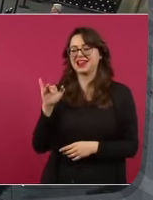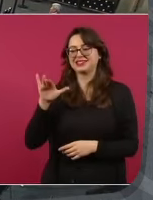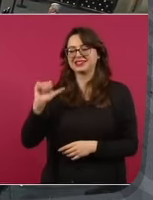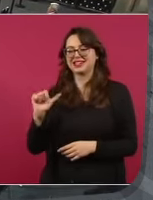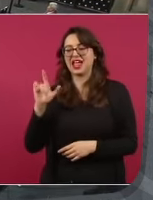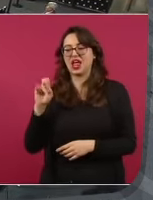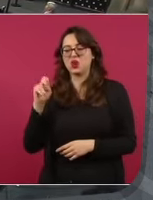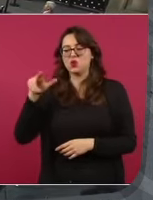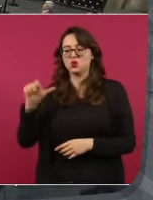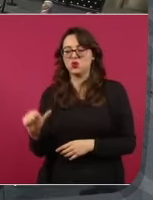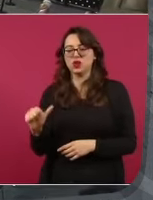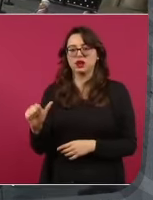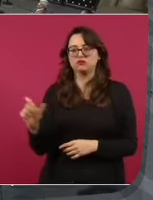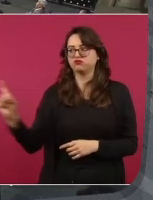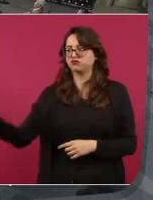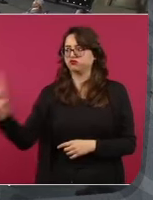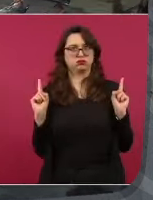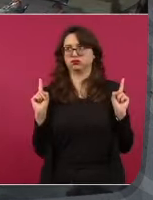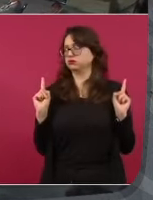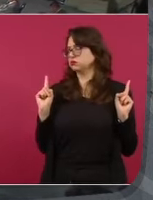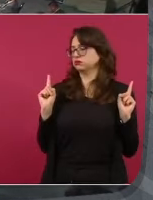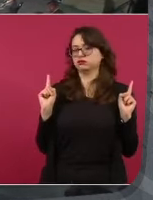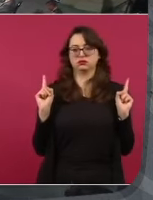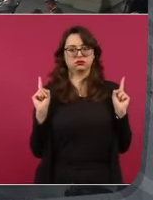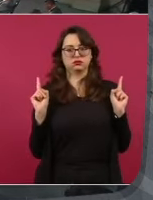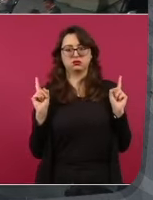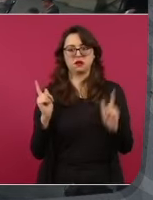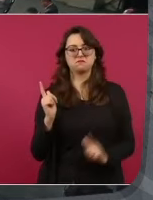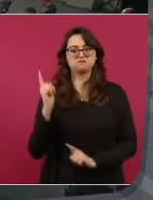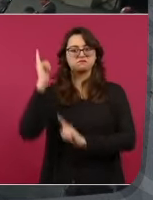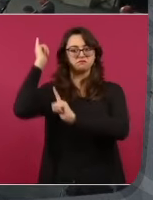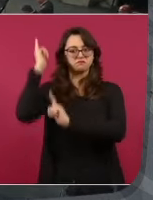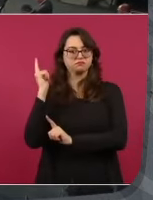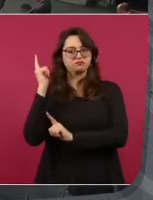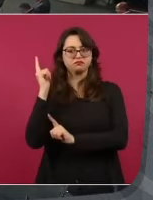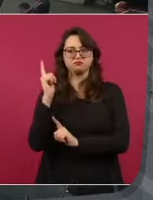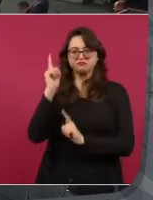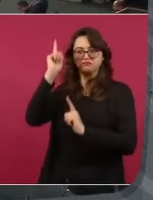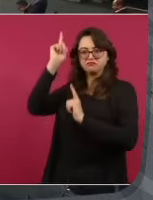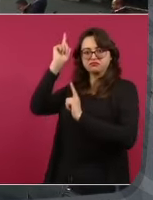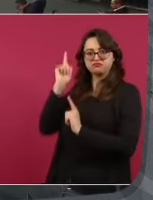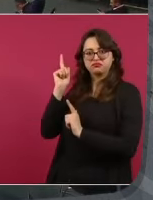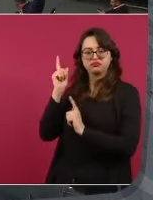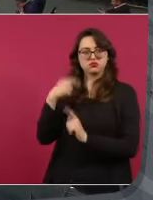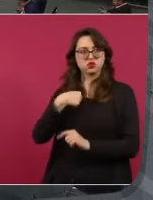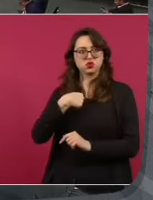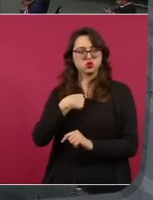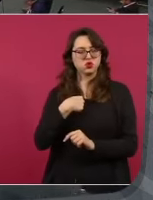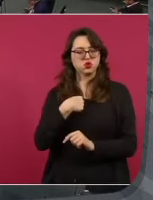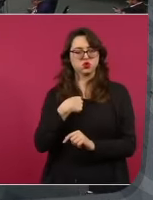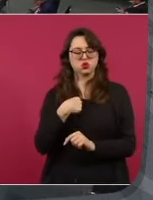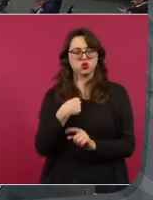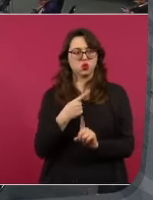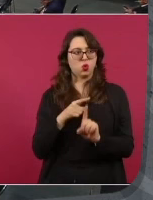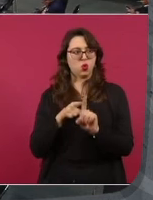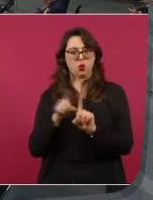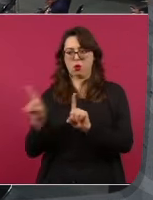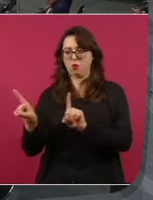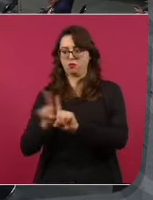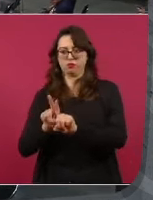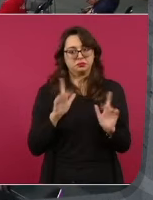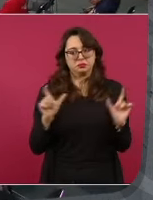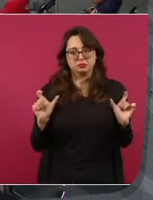con armas largas, me ponen en medio y irán escoltando.